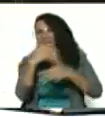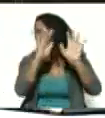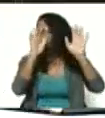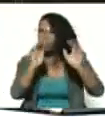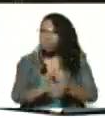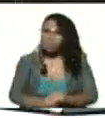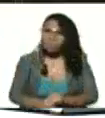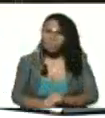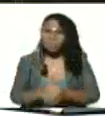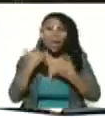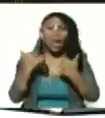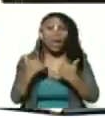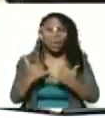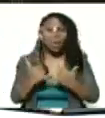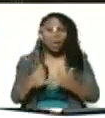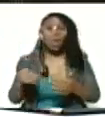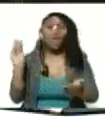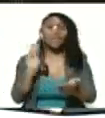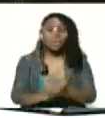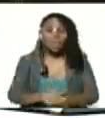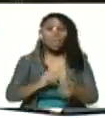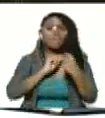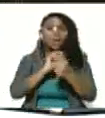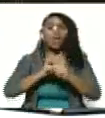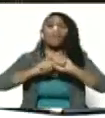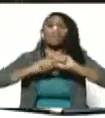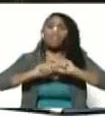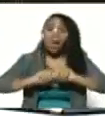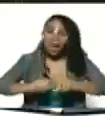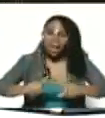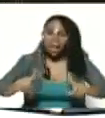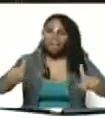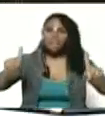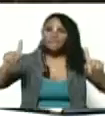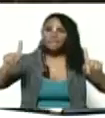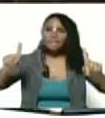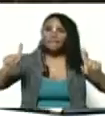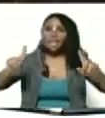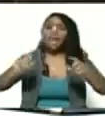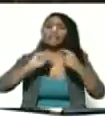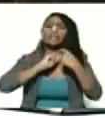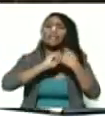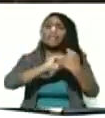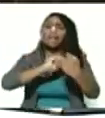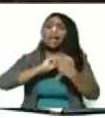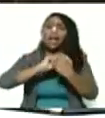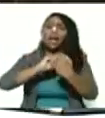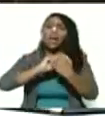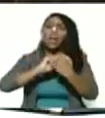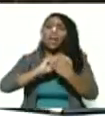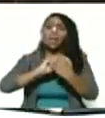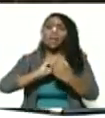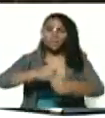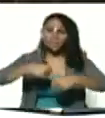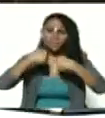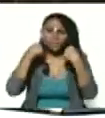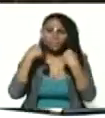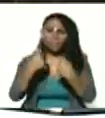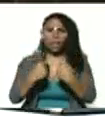Ahora vamos a un diálogo distinto. Vamos a un diálogo muy severo.